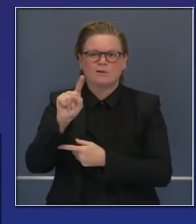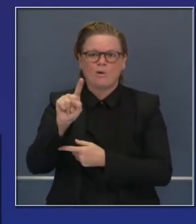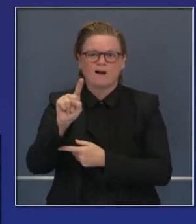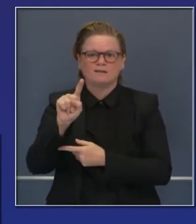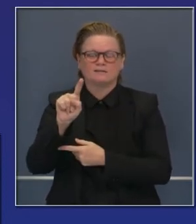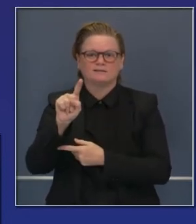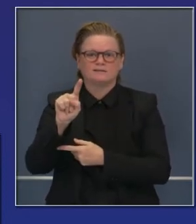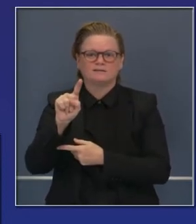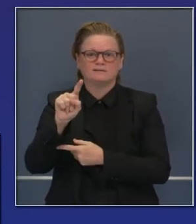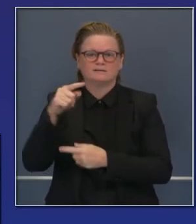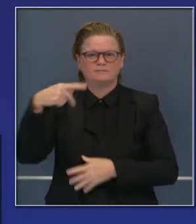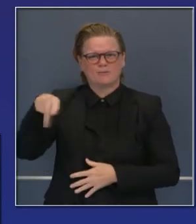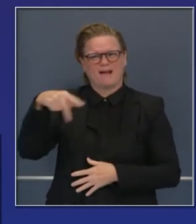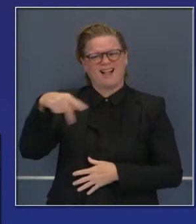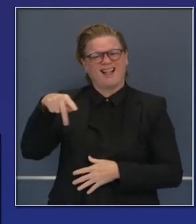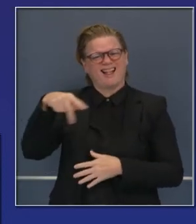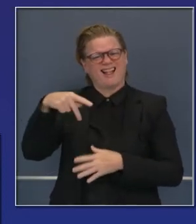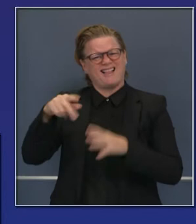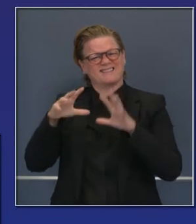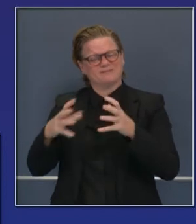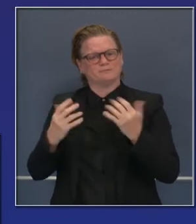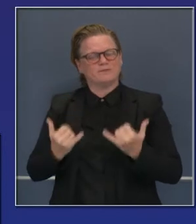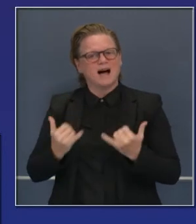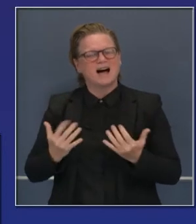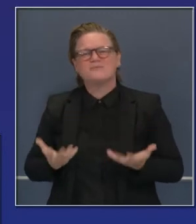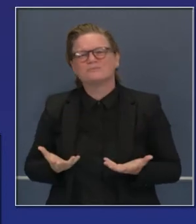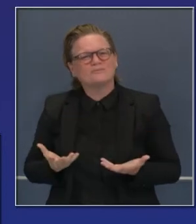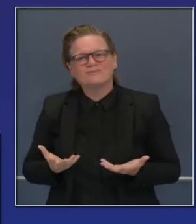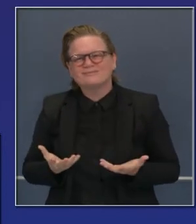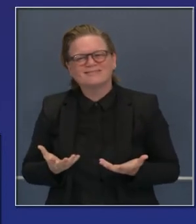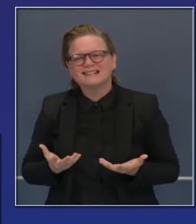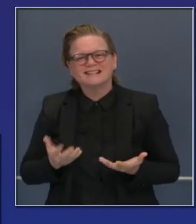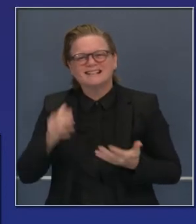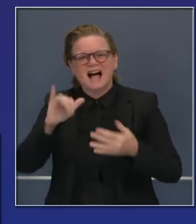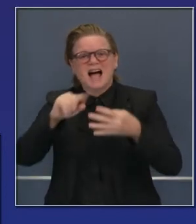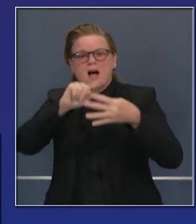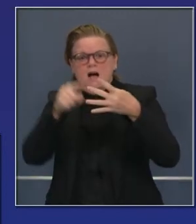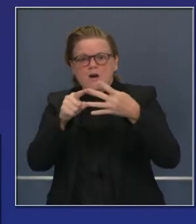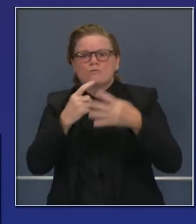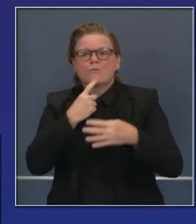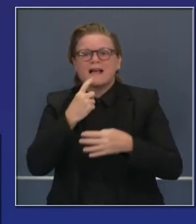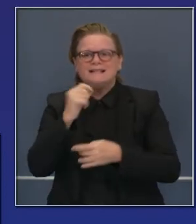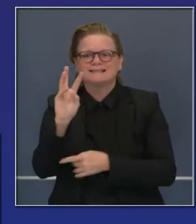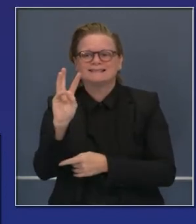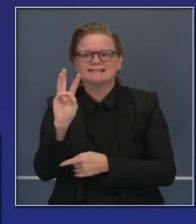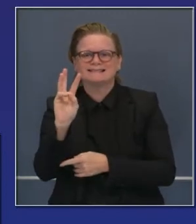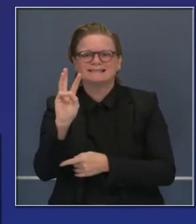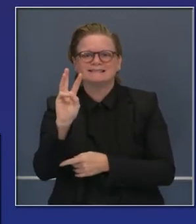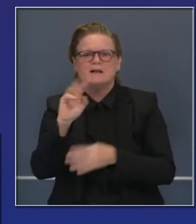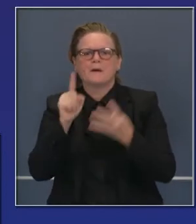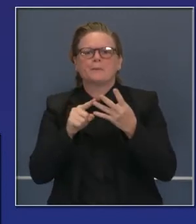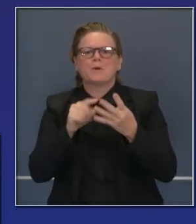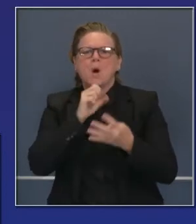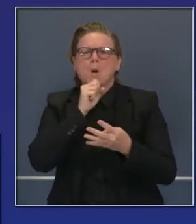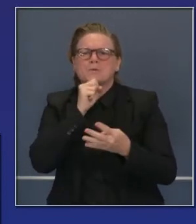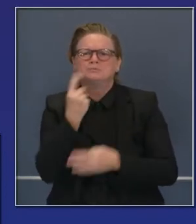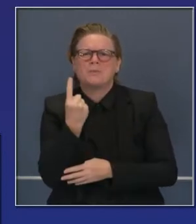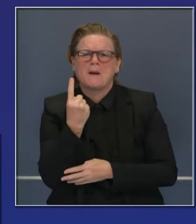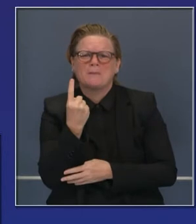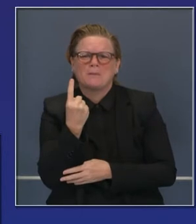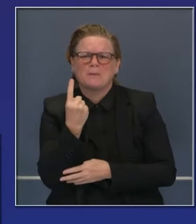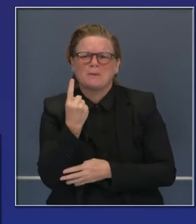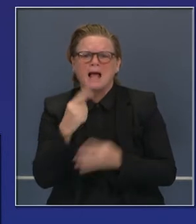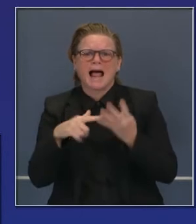51 condados en el nivel morado, el más restrictivo. Solo uno en el